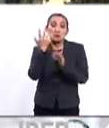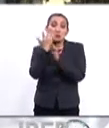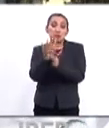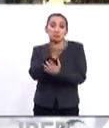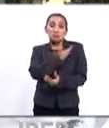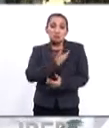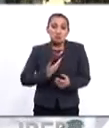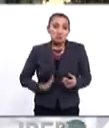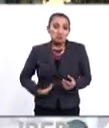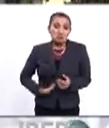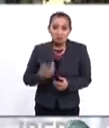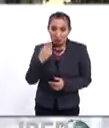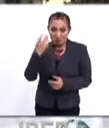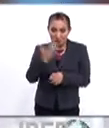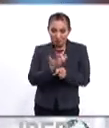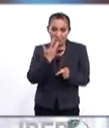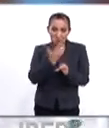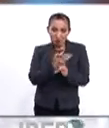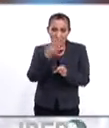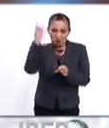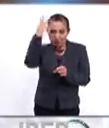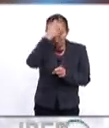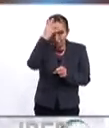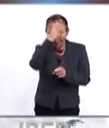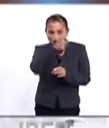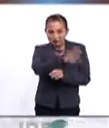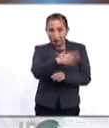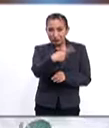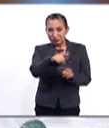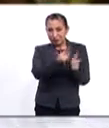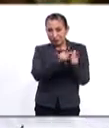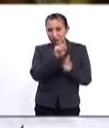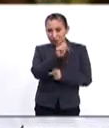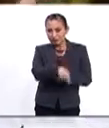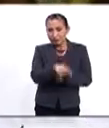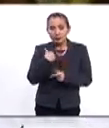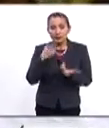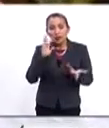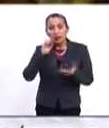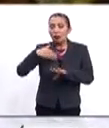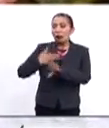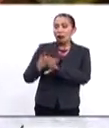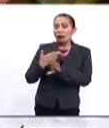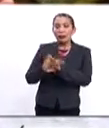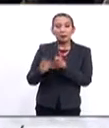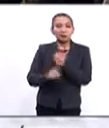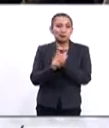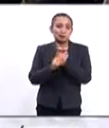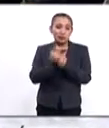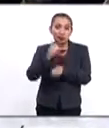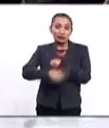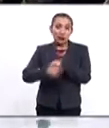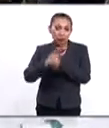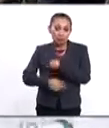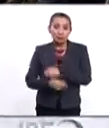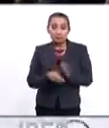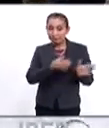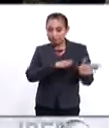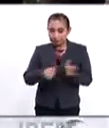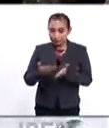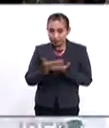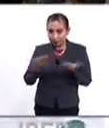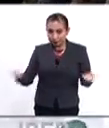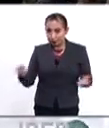el presidente de ese país, que es de ese mismo partido, pues ya comienza a acusar un serio desgaste. Ahora,